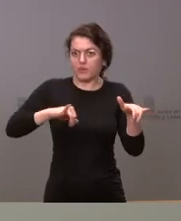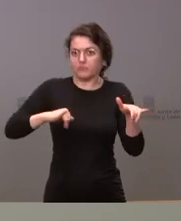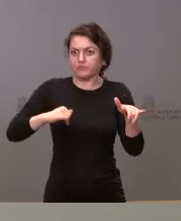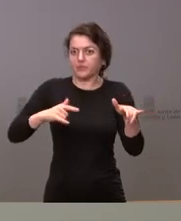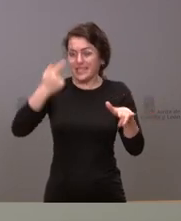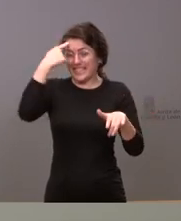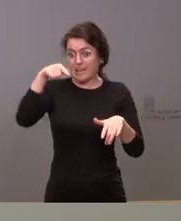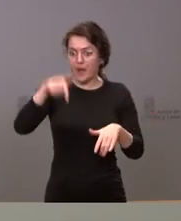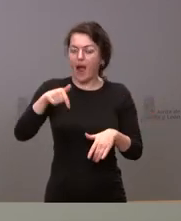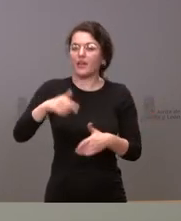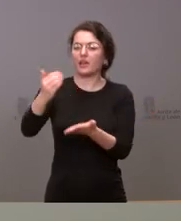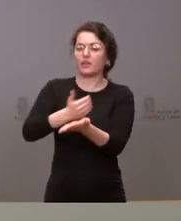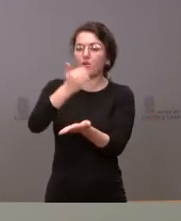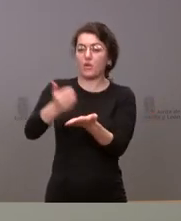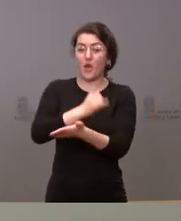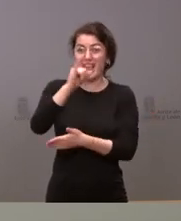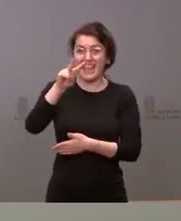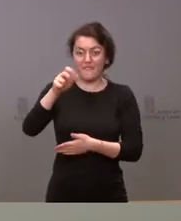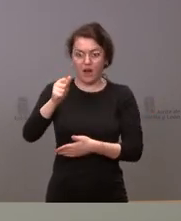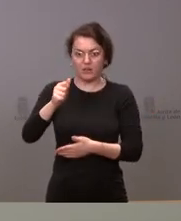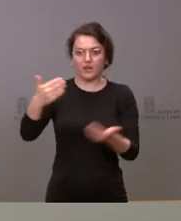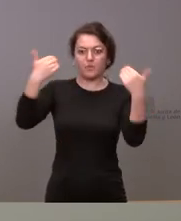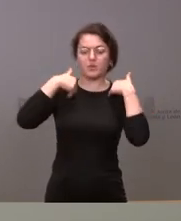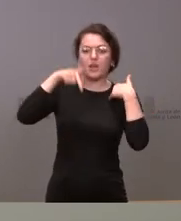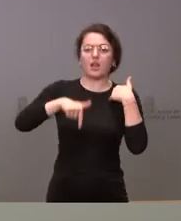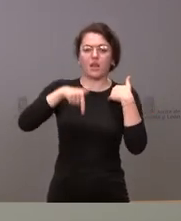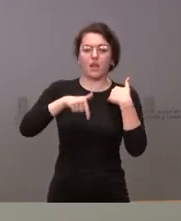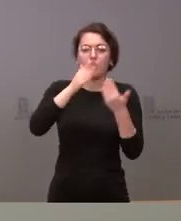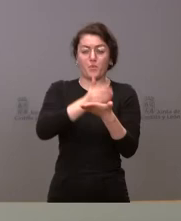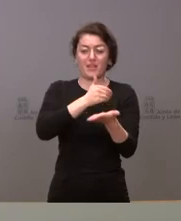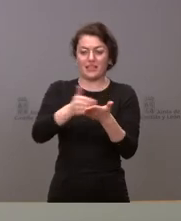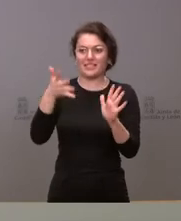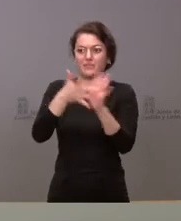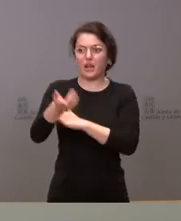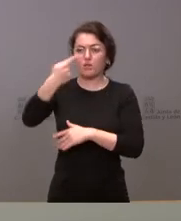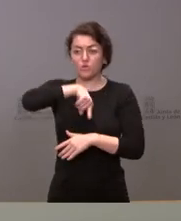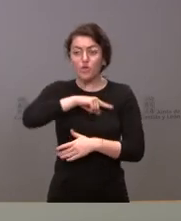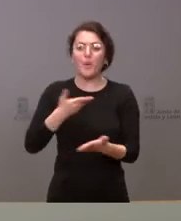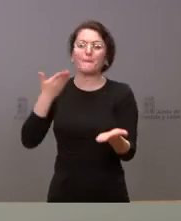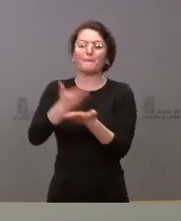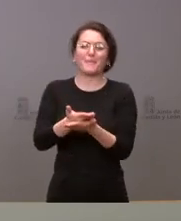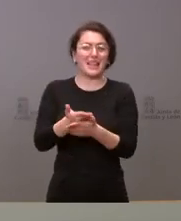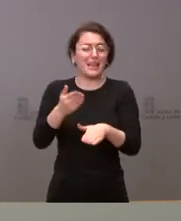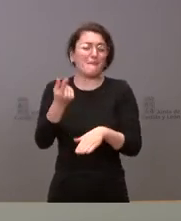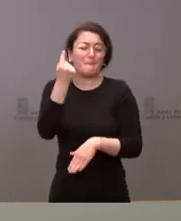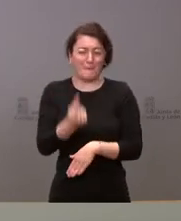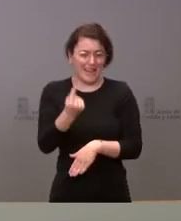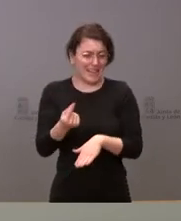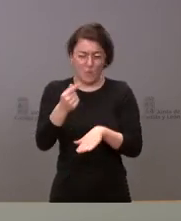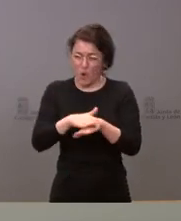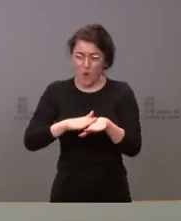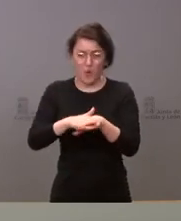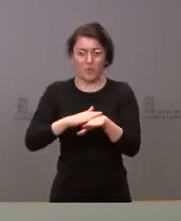nosotros hemos pedido un IVA súper reducido para la energía estábamos también siendo corresponsables de que una parte de este coste iba a recaer sobre las comunidades autónomas.